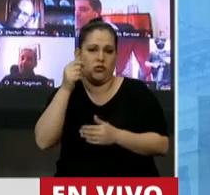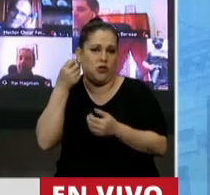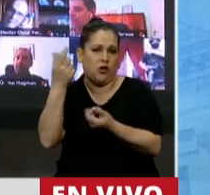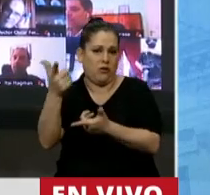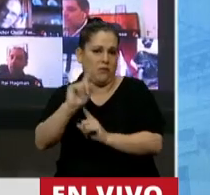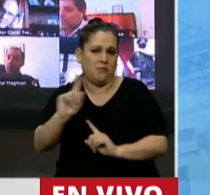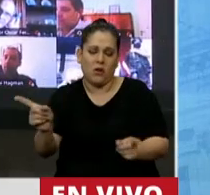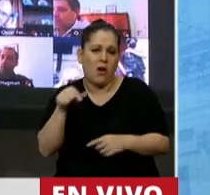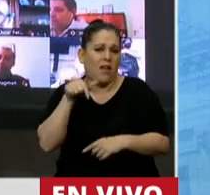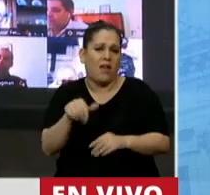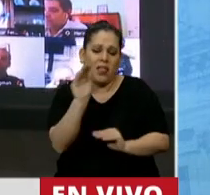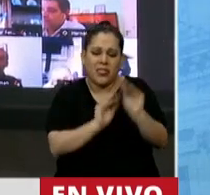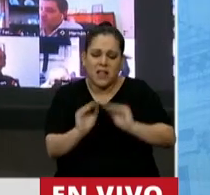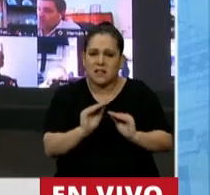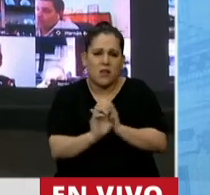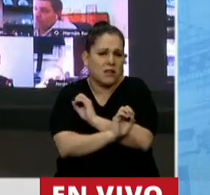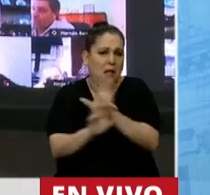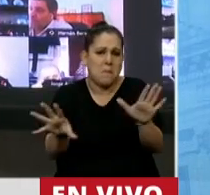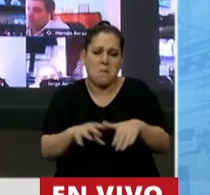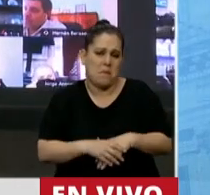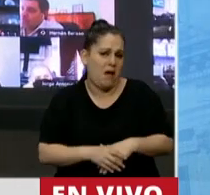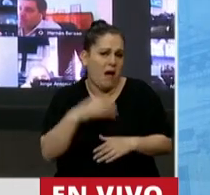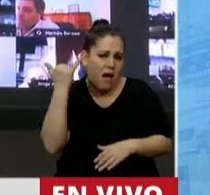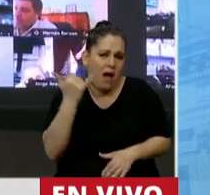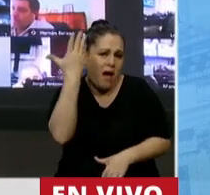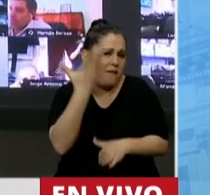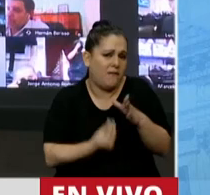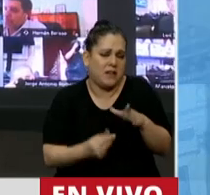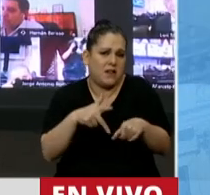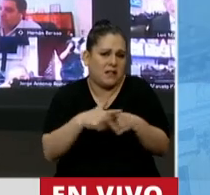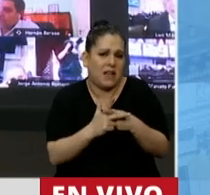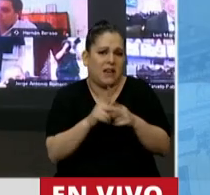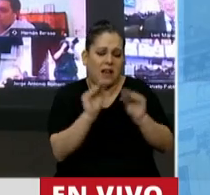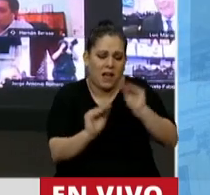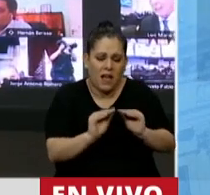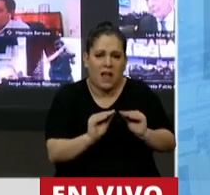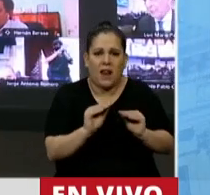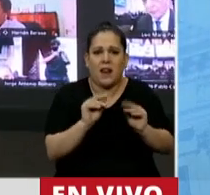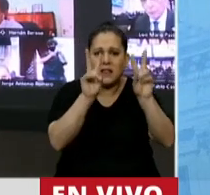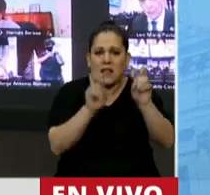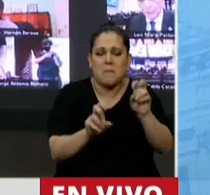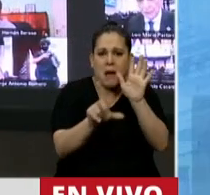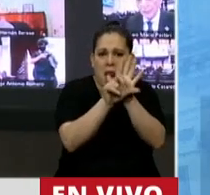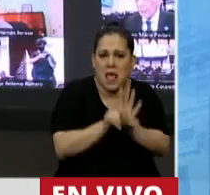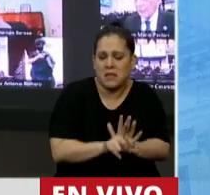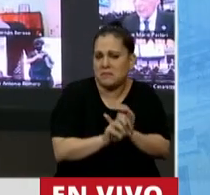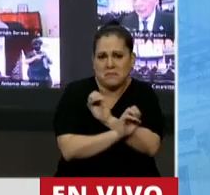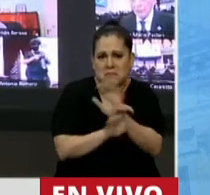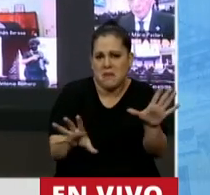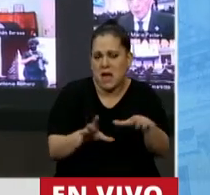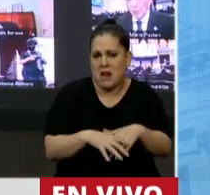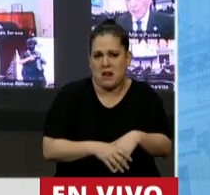mal diseñado, con seria falencia de técnica legislativa tributaria, que graba por igual,